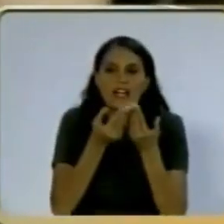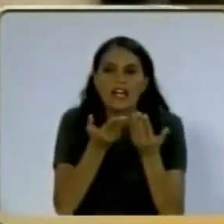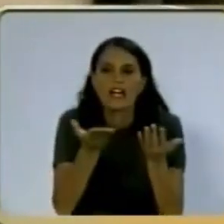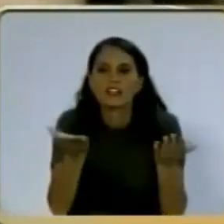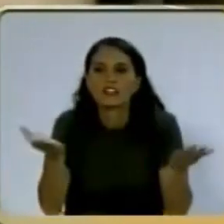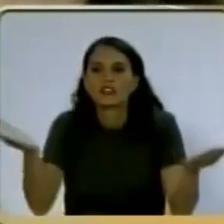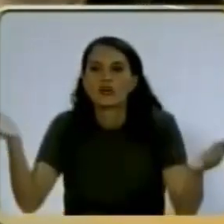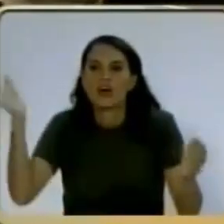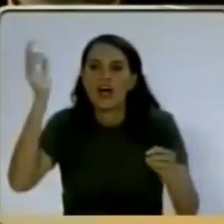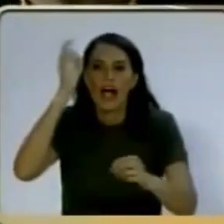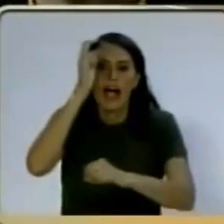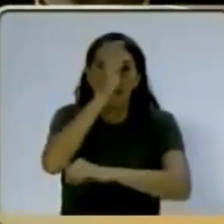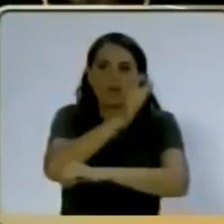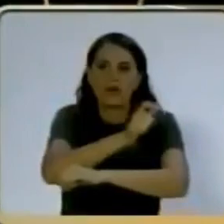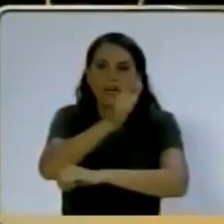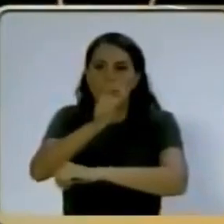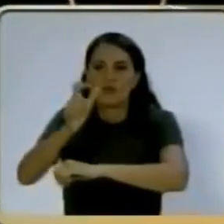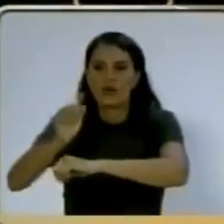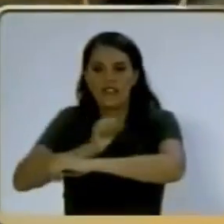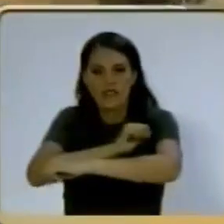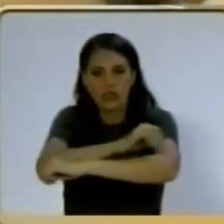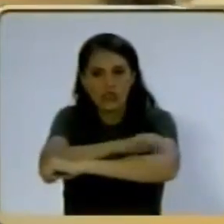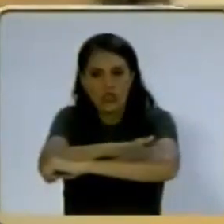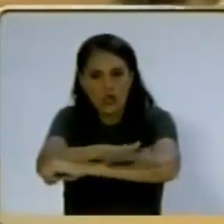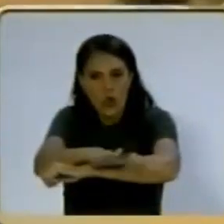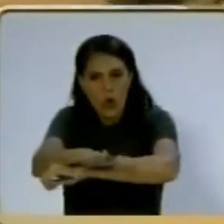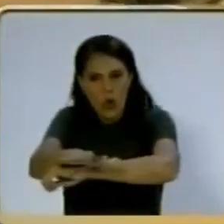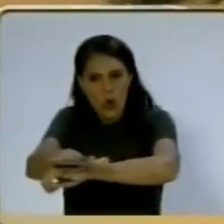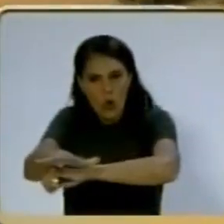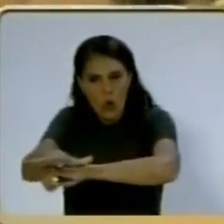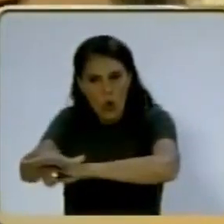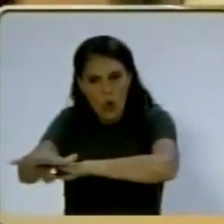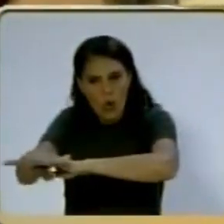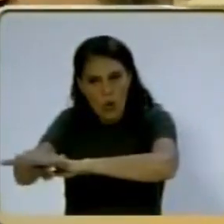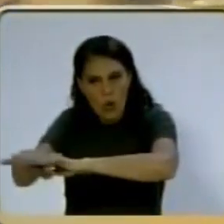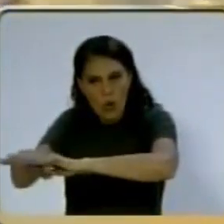aliento al pueblo infundió.